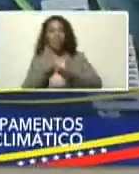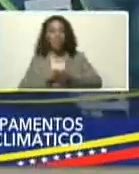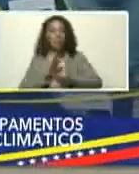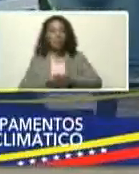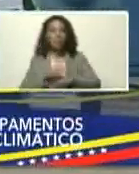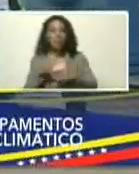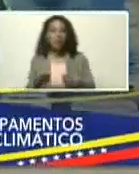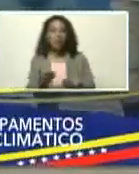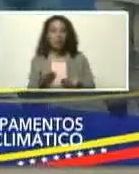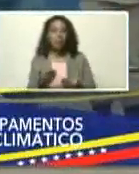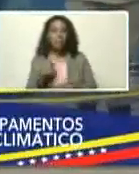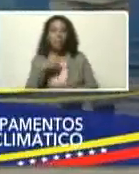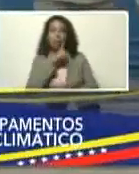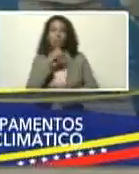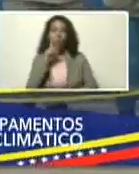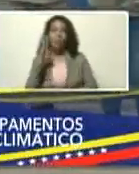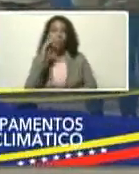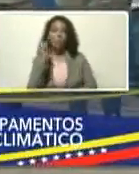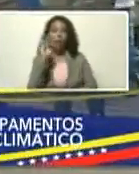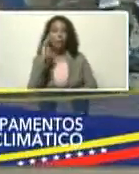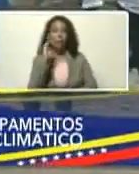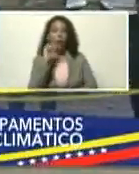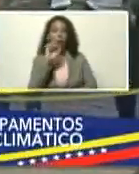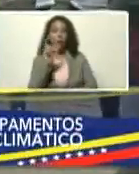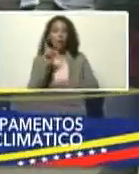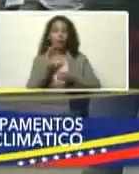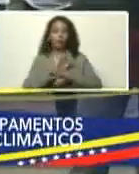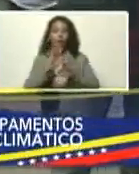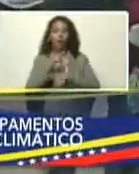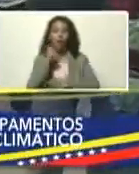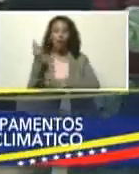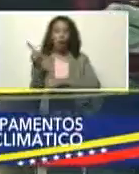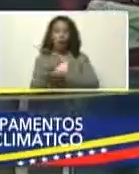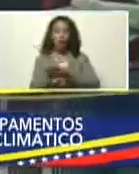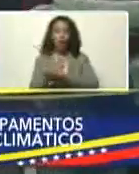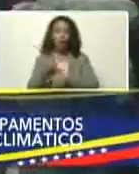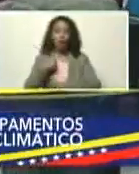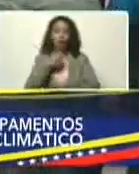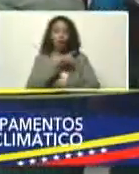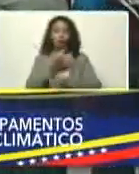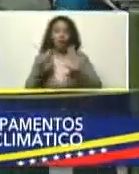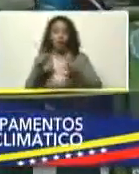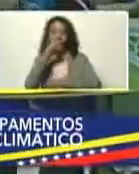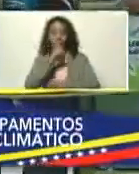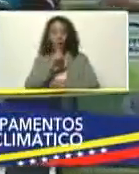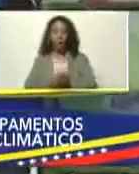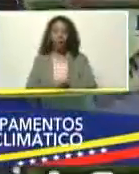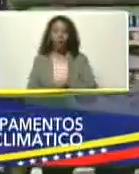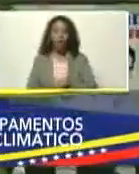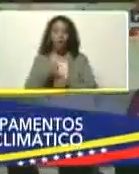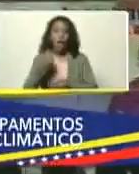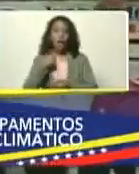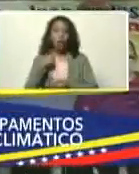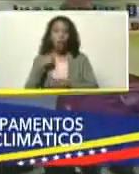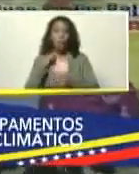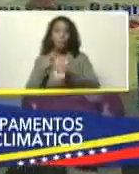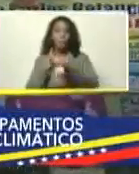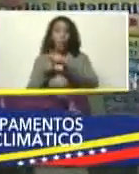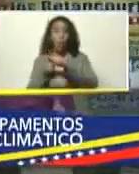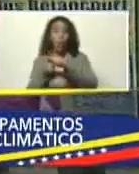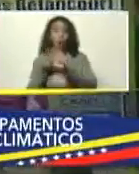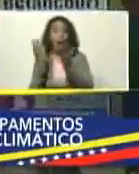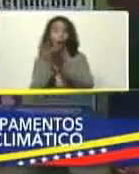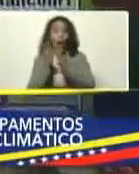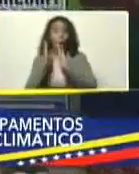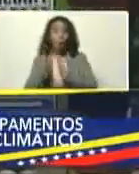provocando, mi nombre es Bárbara, con Murillo, como ya lo dijo, acá el gobernador, tengo 16 años de edad, y fui captada, en unidad educativa,